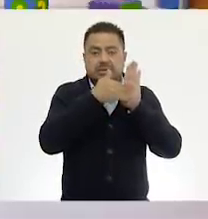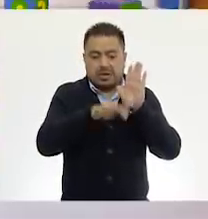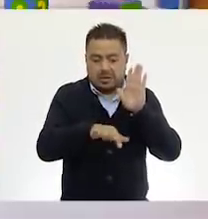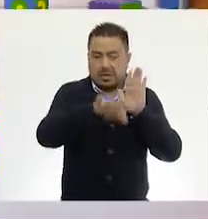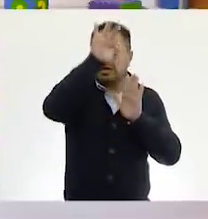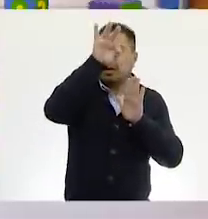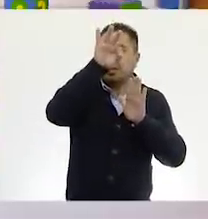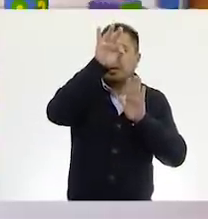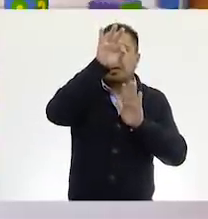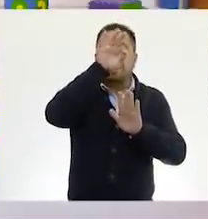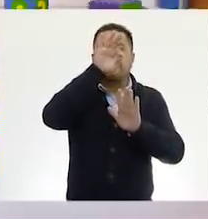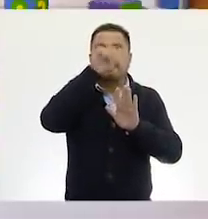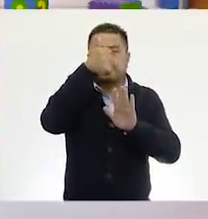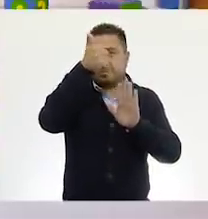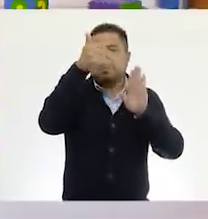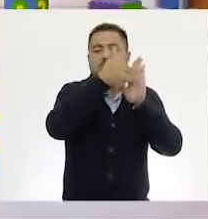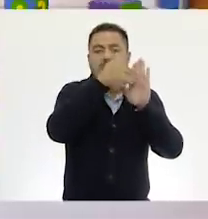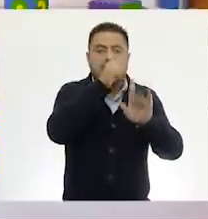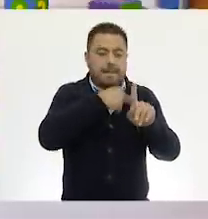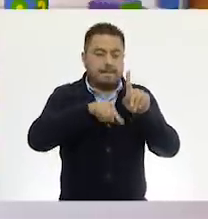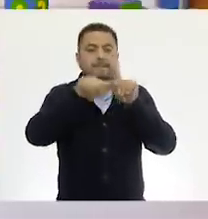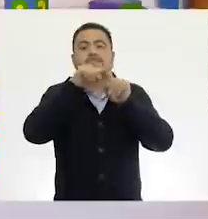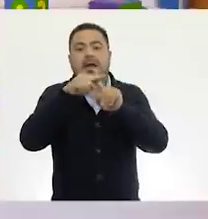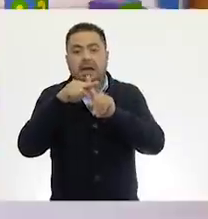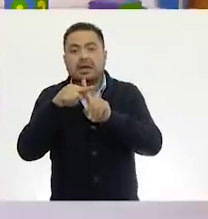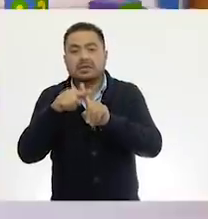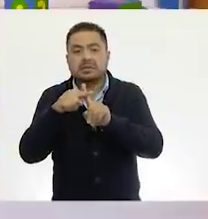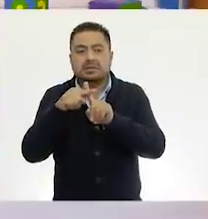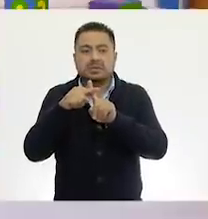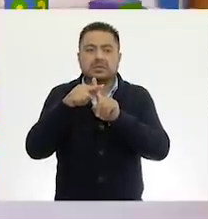por las unidades de millar.